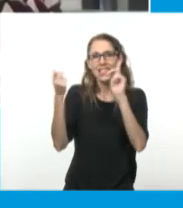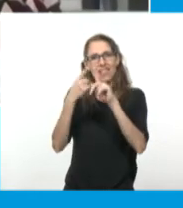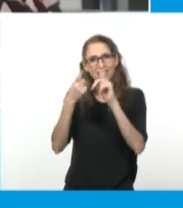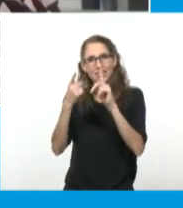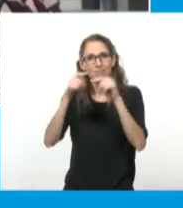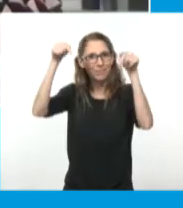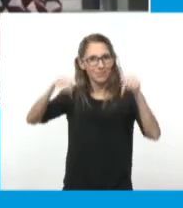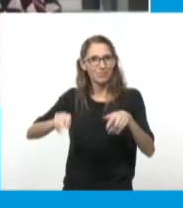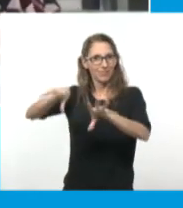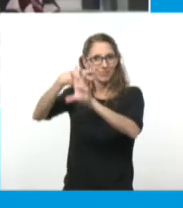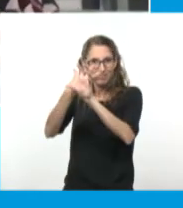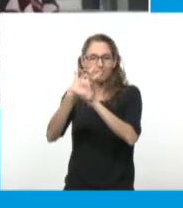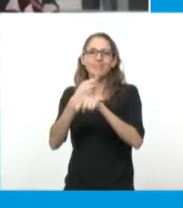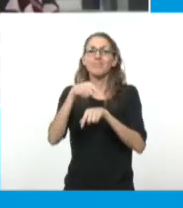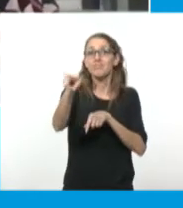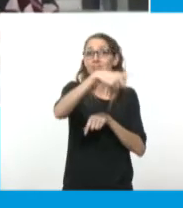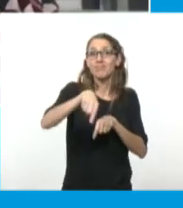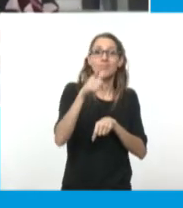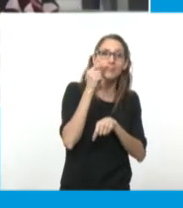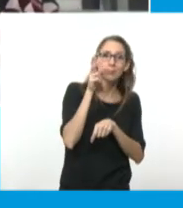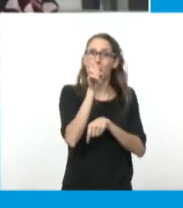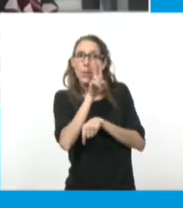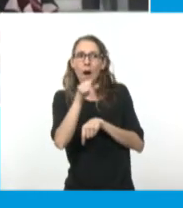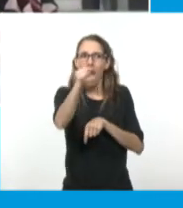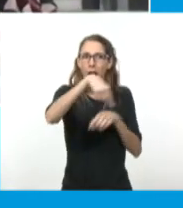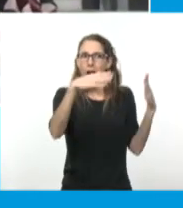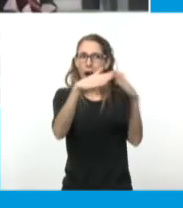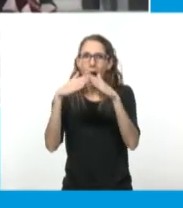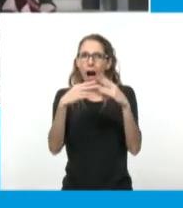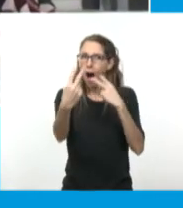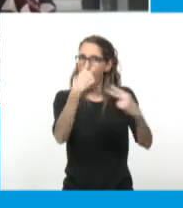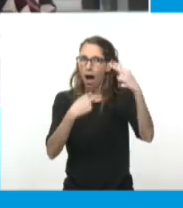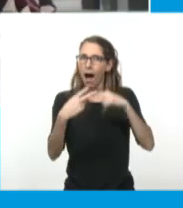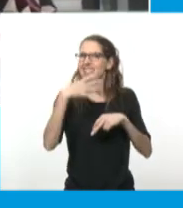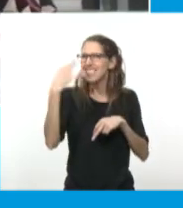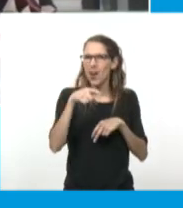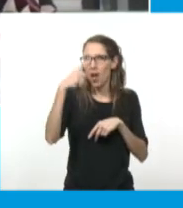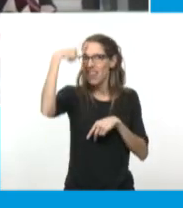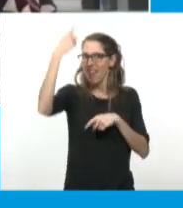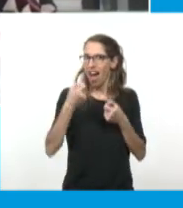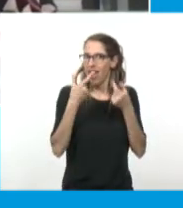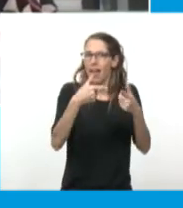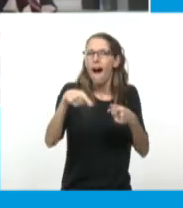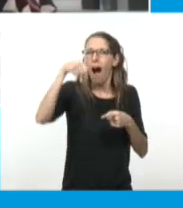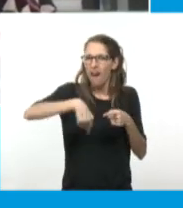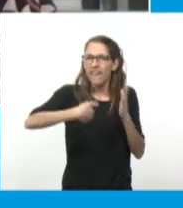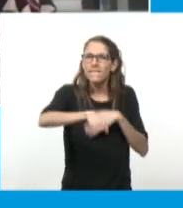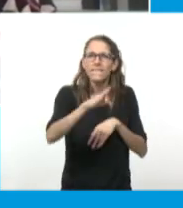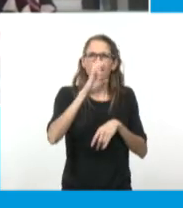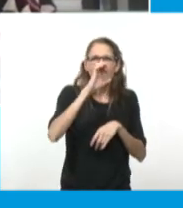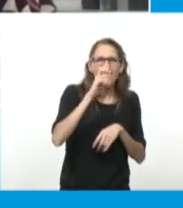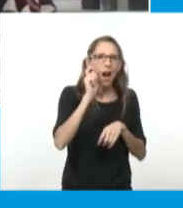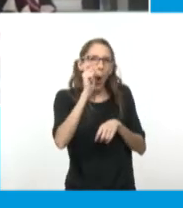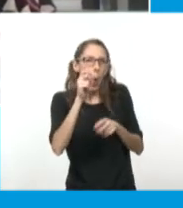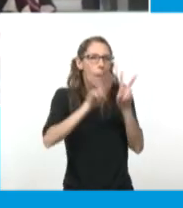la verdad que los chicos y chicas que están escuchando se llevan muchas ideas, y bueno, y van a buscar tu obra, seguro, que eso está buenísimo también.